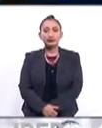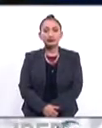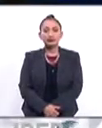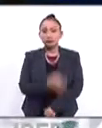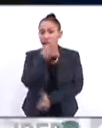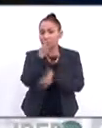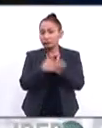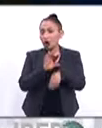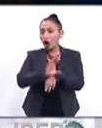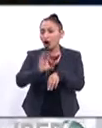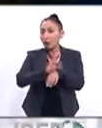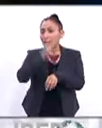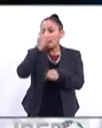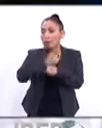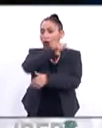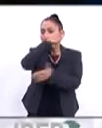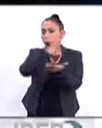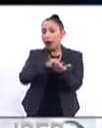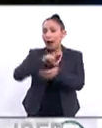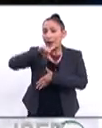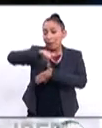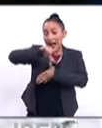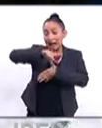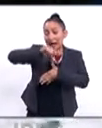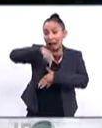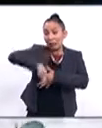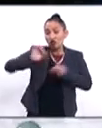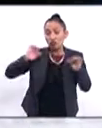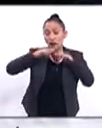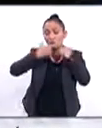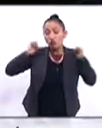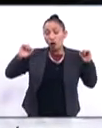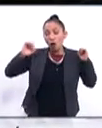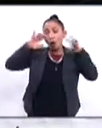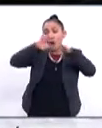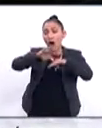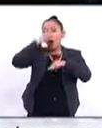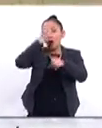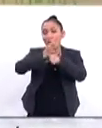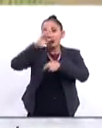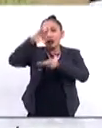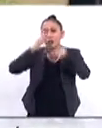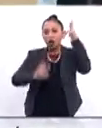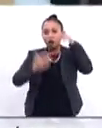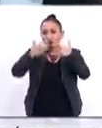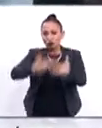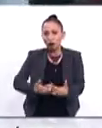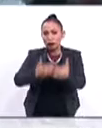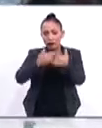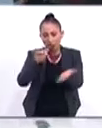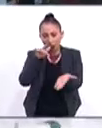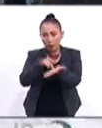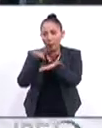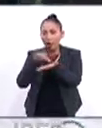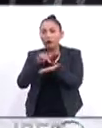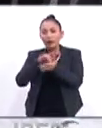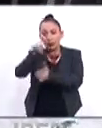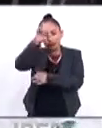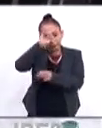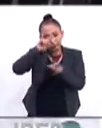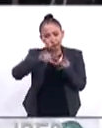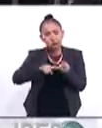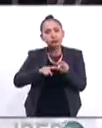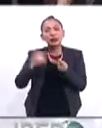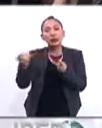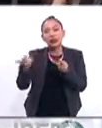anunció que Colombia será la primera sede en América Latina de un encuentro de la cuarta revolución industrial que apoyará asesorará